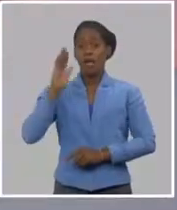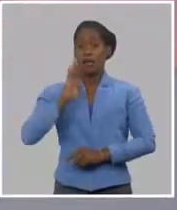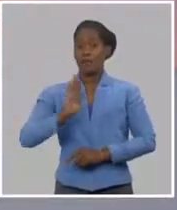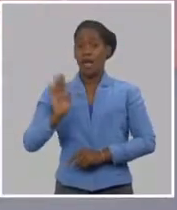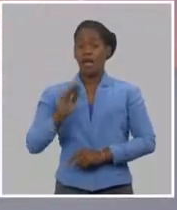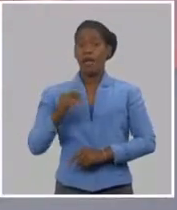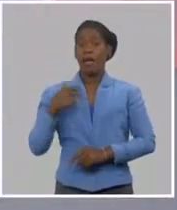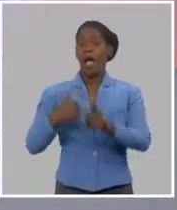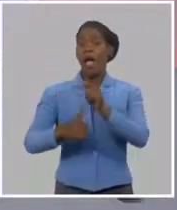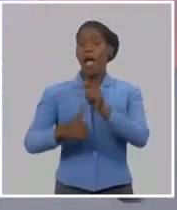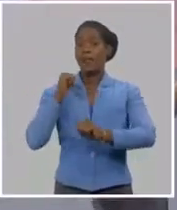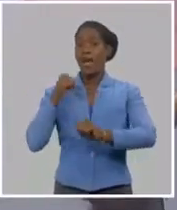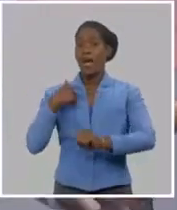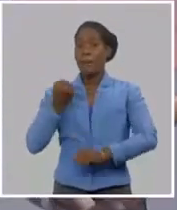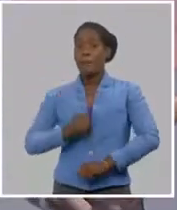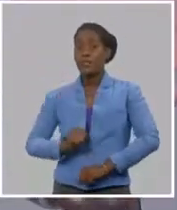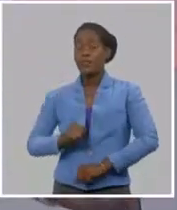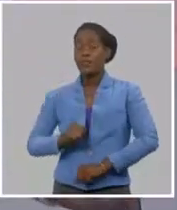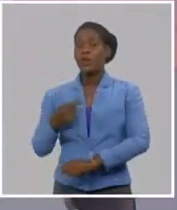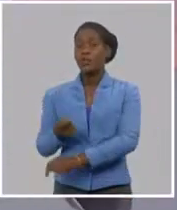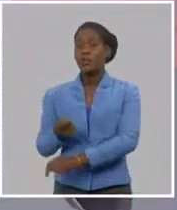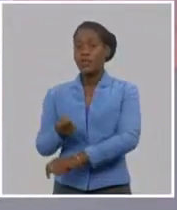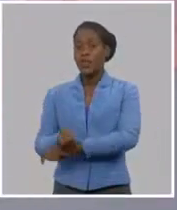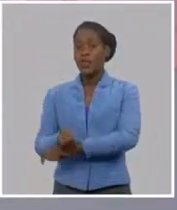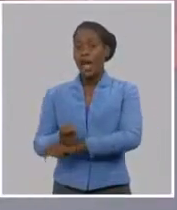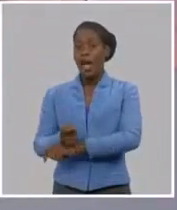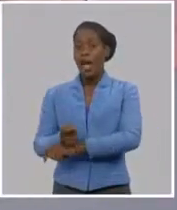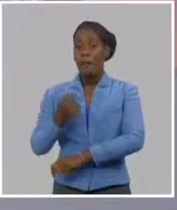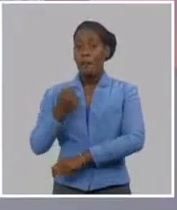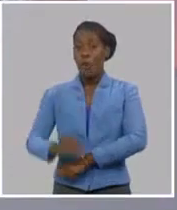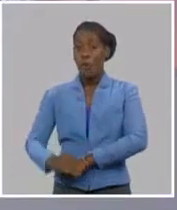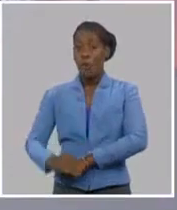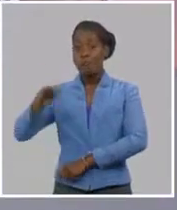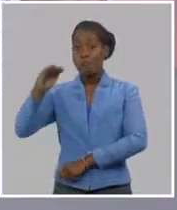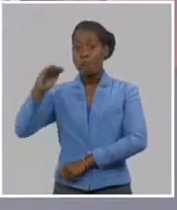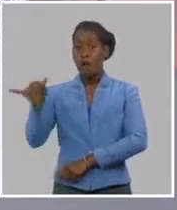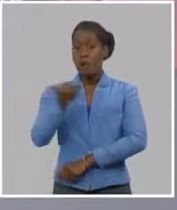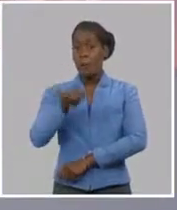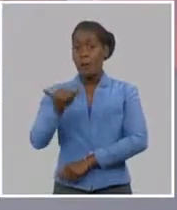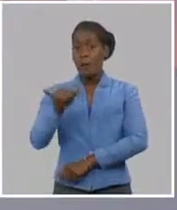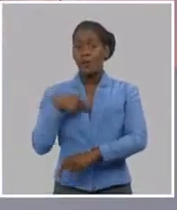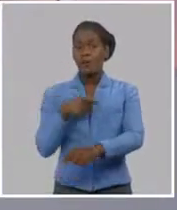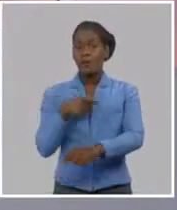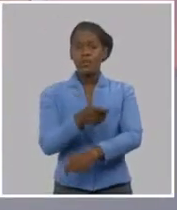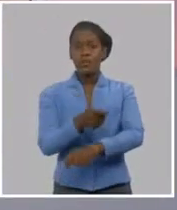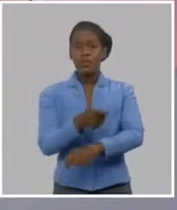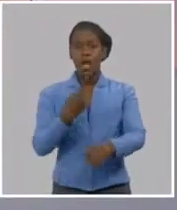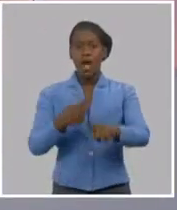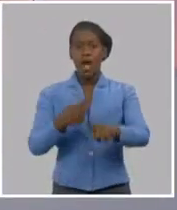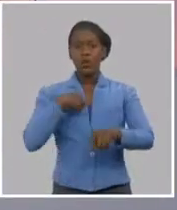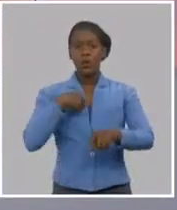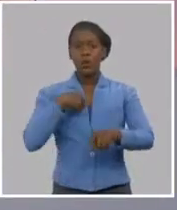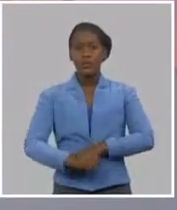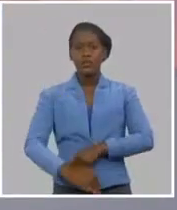aprendido y dejarlo a las nuevas generaciones. Los profesores que han hablado acá son los profesores de mi generación, y